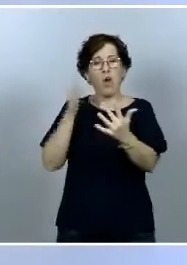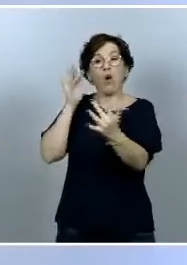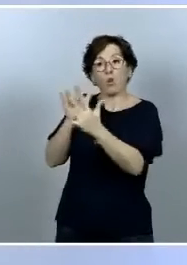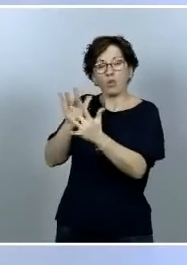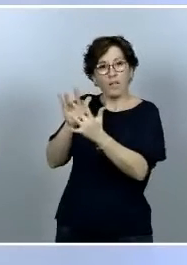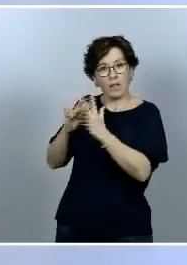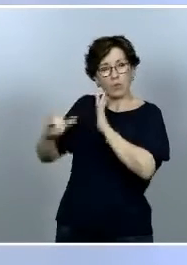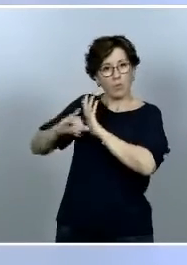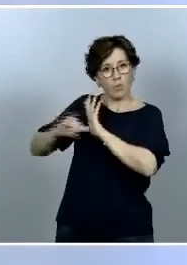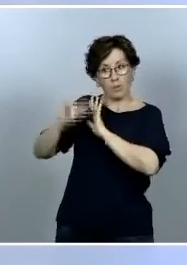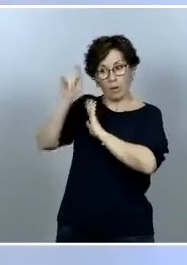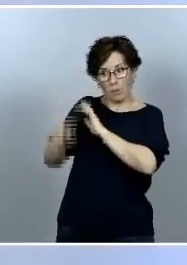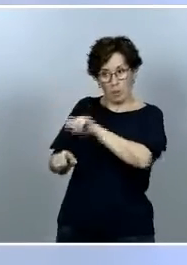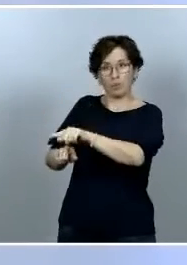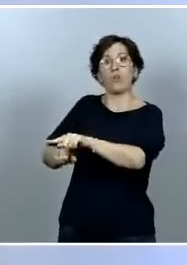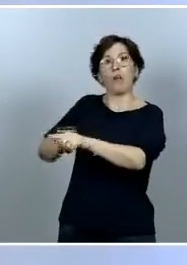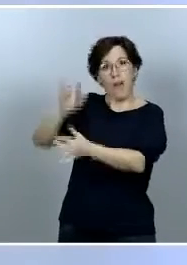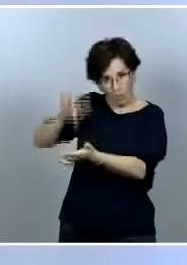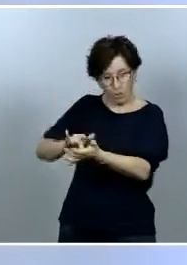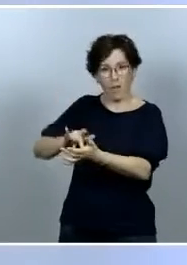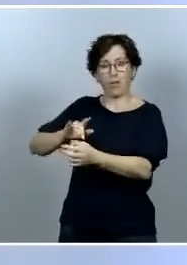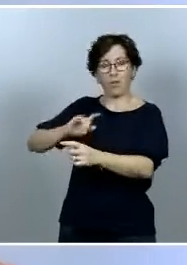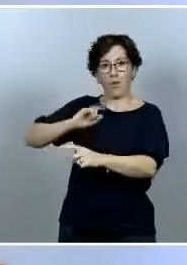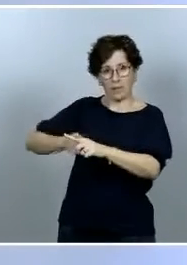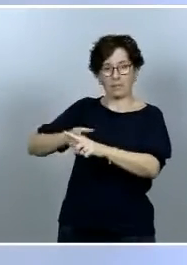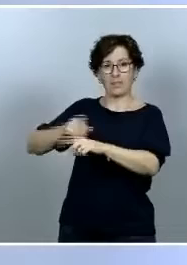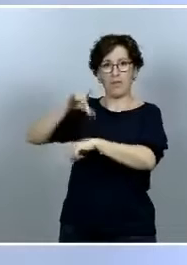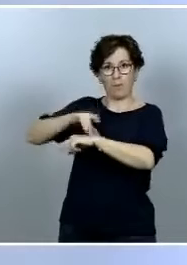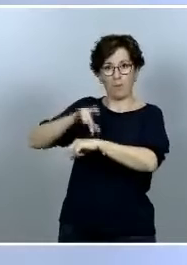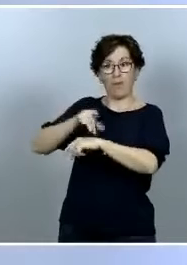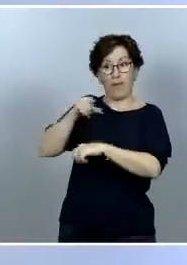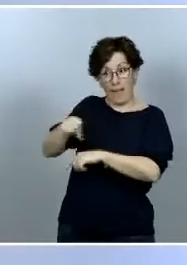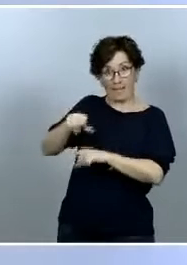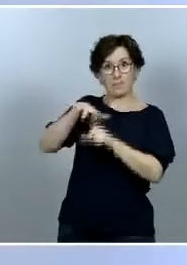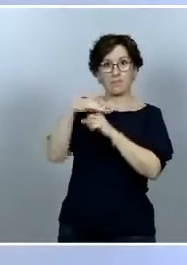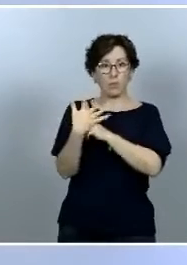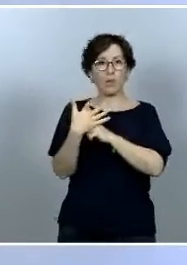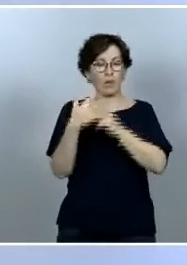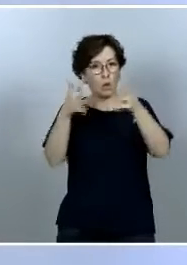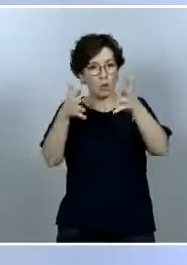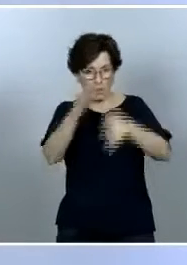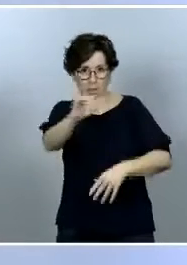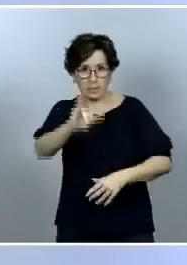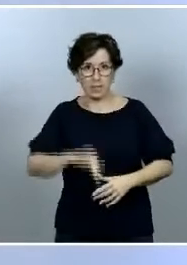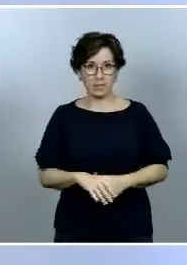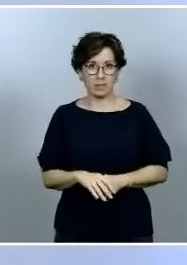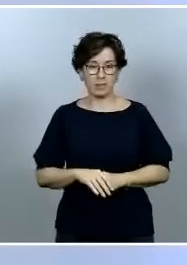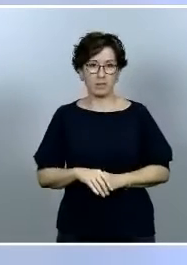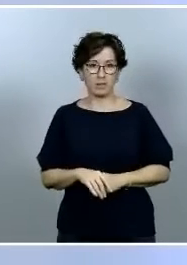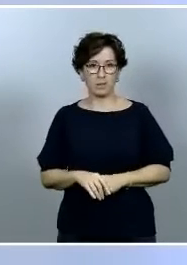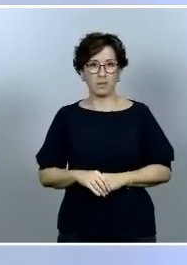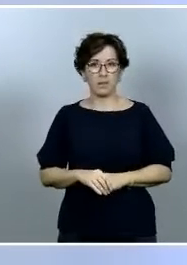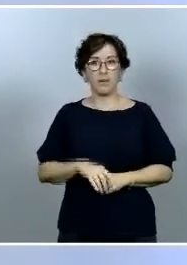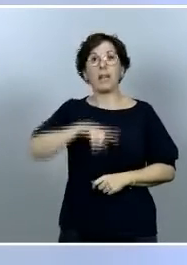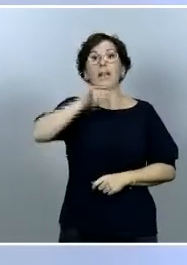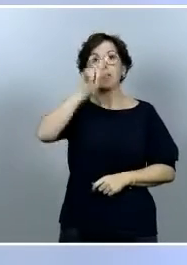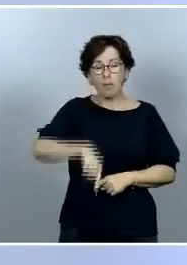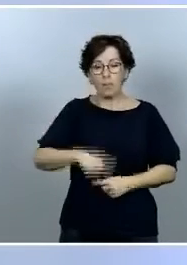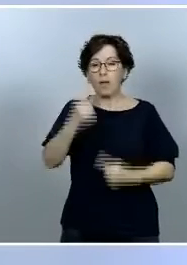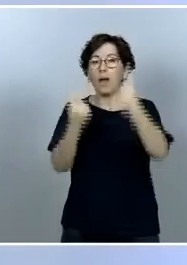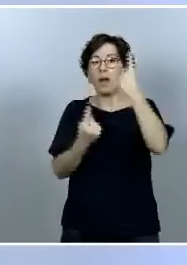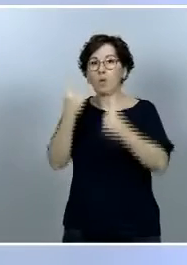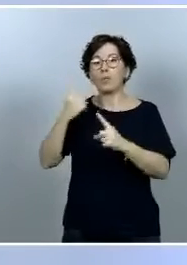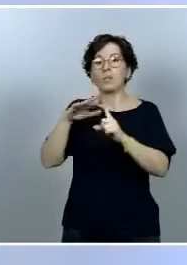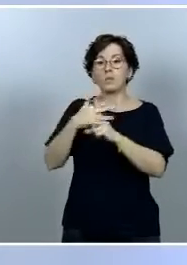que haya padecido que esté padeciendo una enfermedad en ese contexto es recomendable hacerse test también en algunos casos en aquellas personas que